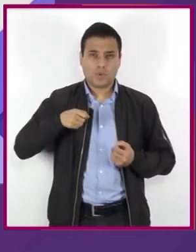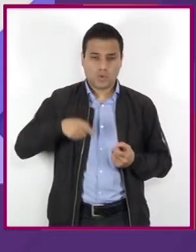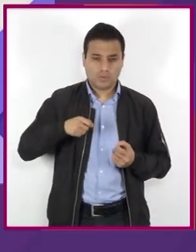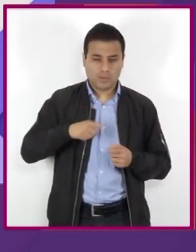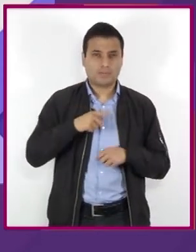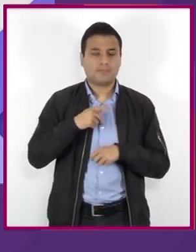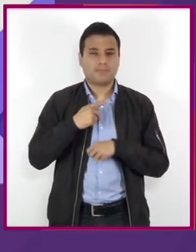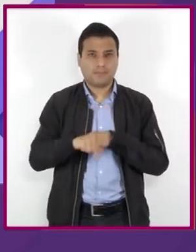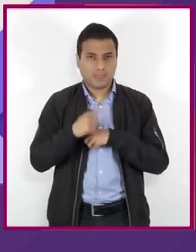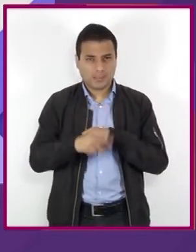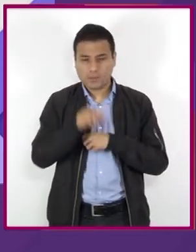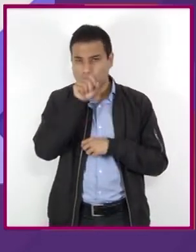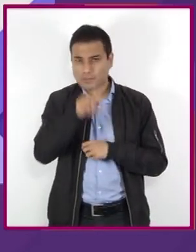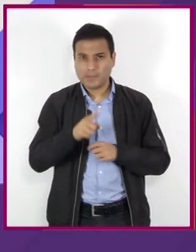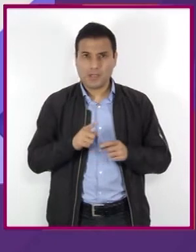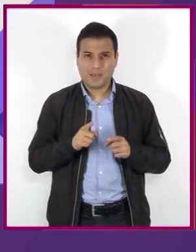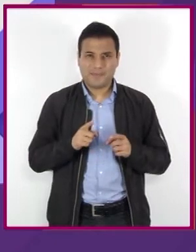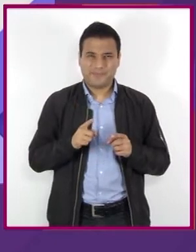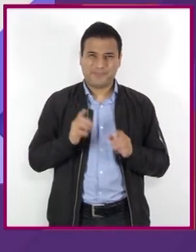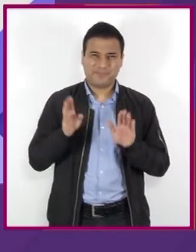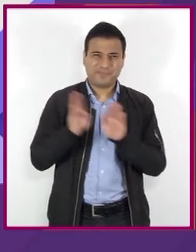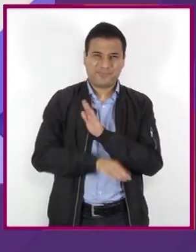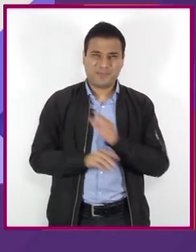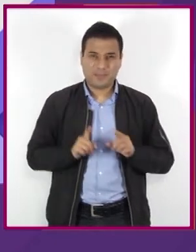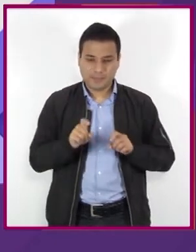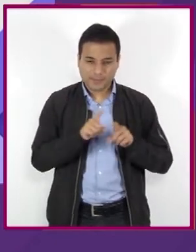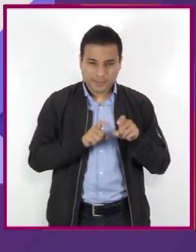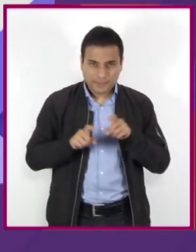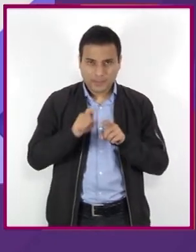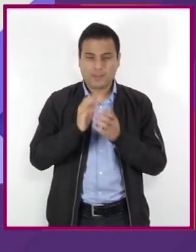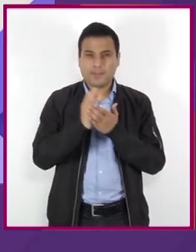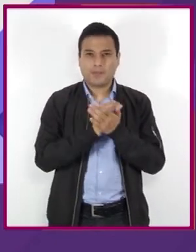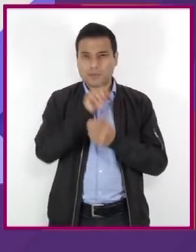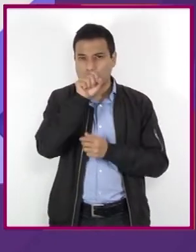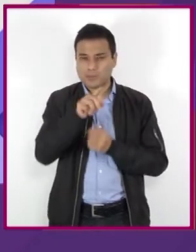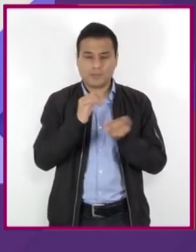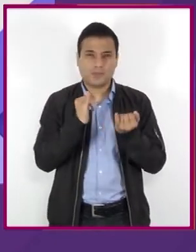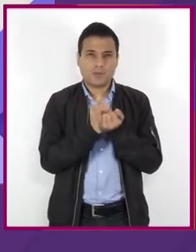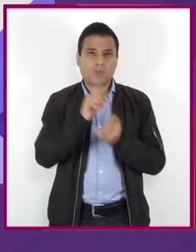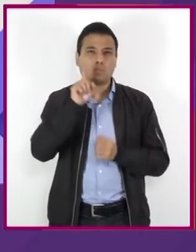afecta la producción de espermatozoides, los ciclos de ovulación e impotencia sexual.